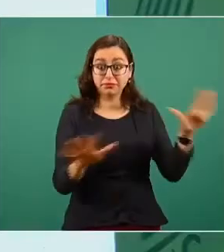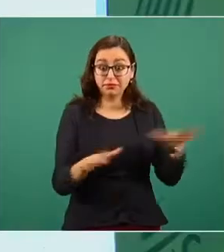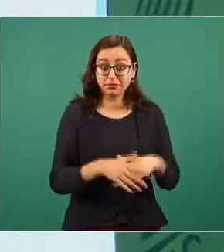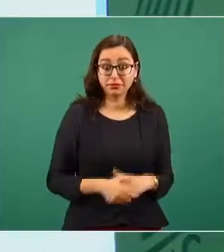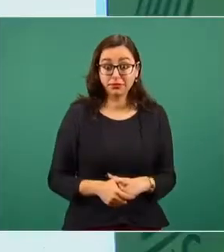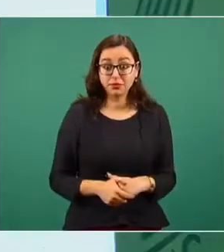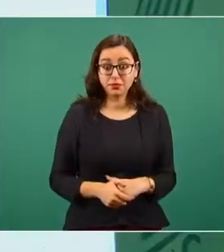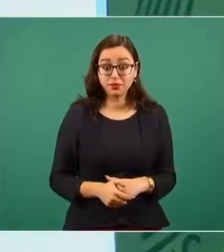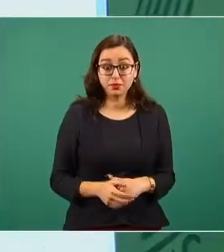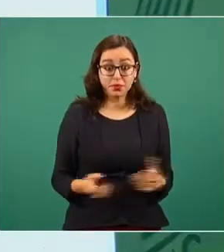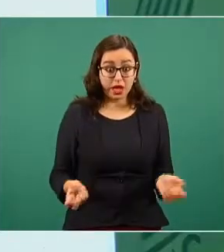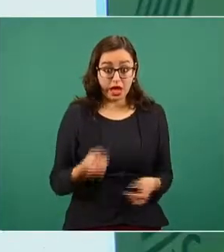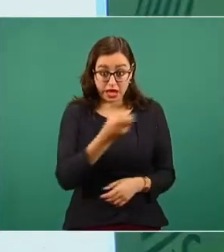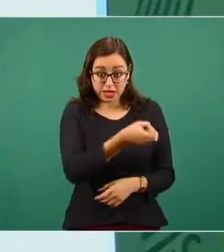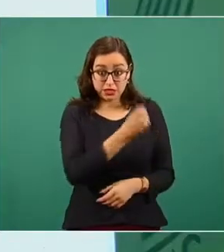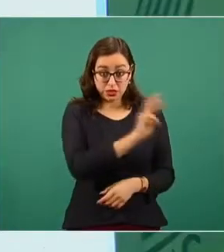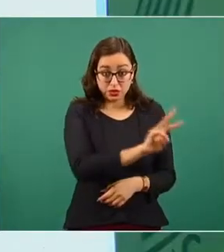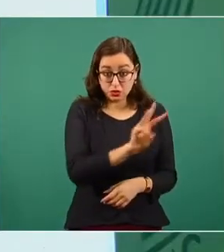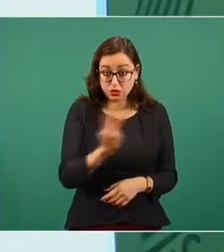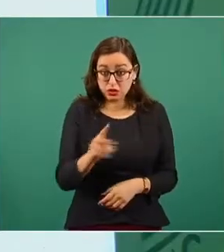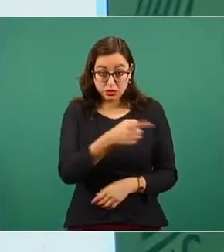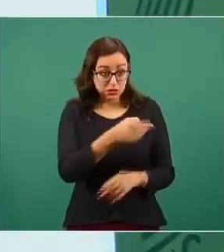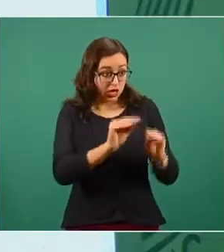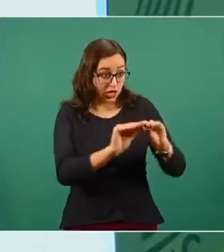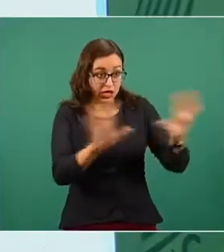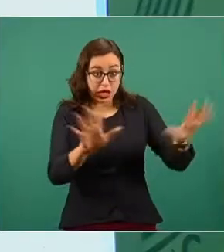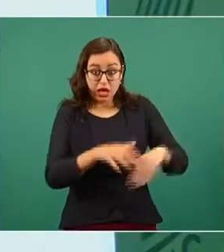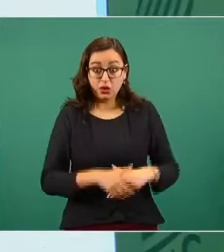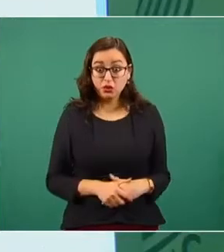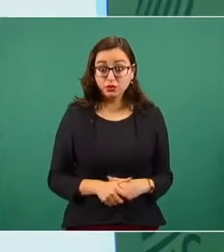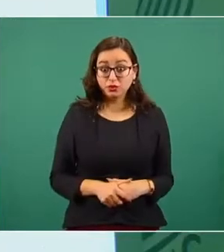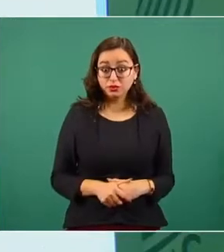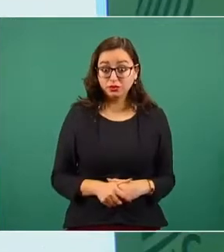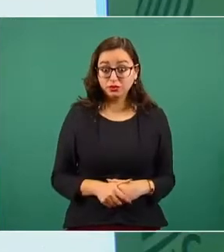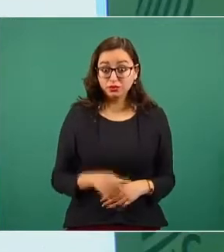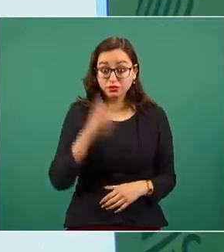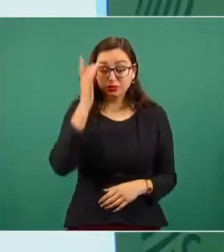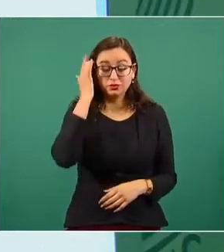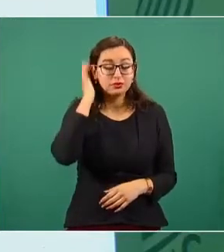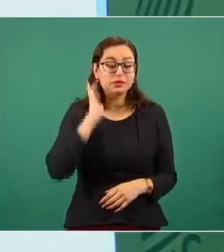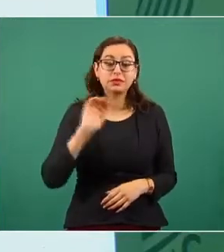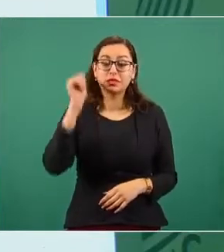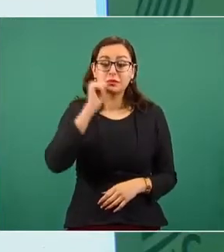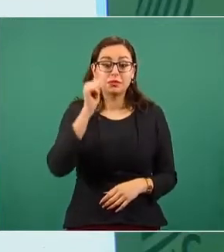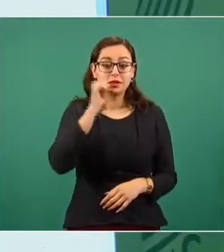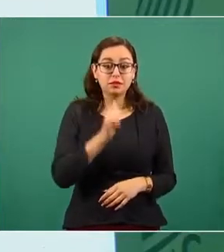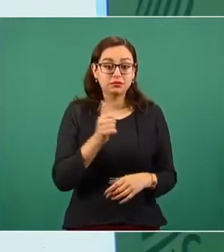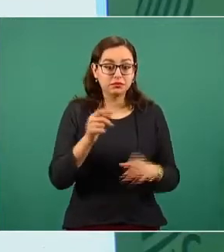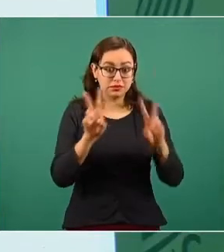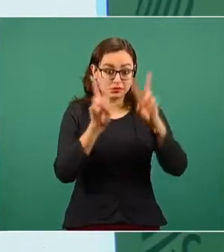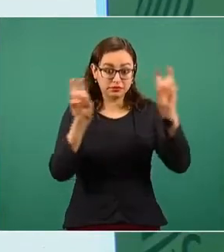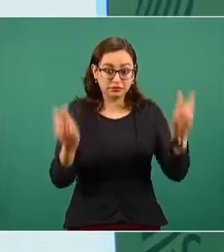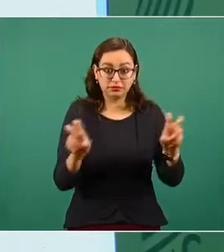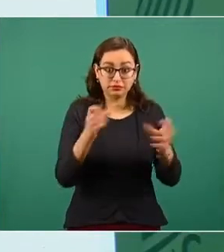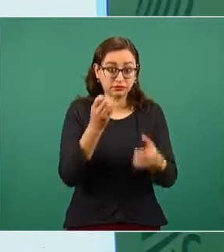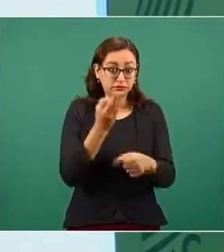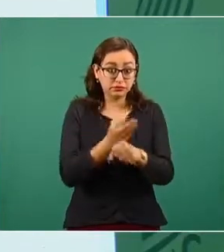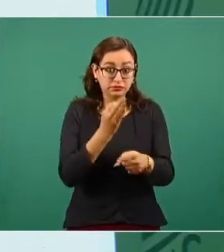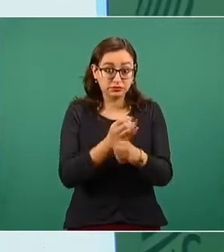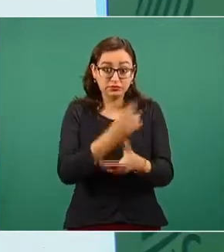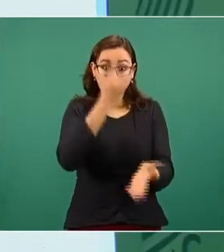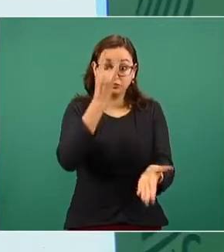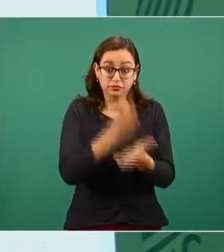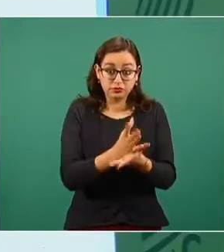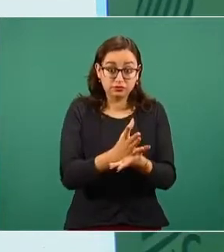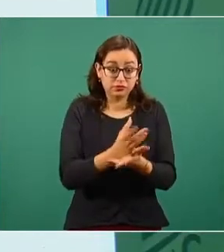porque a eso es a lo que usted se refiere, pero es muy claro, me parece, que es siempre registro exclusivo. ¿Qué es lo que ocurrió? Que hubo quienes